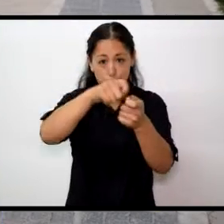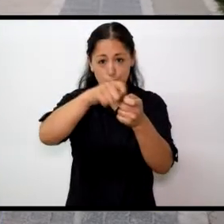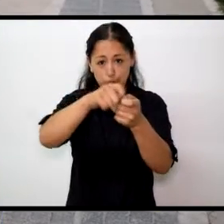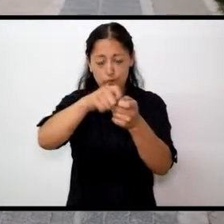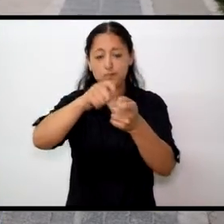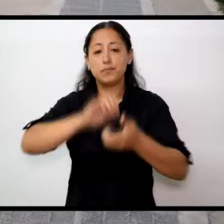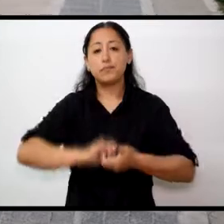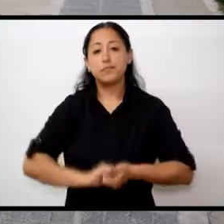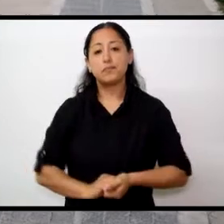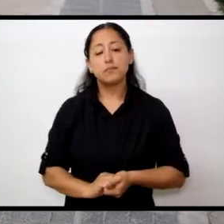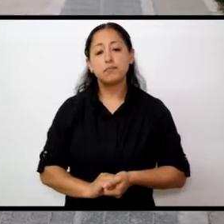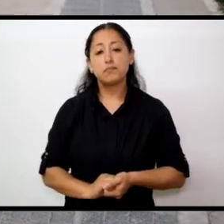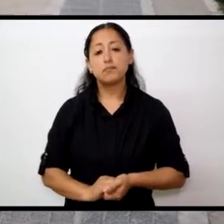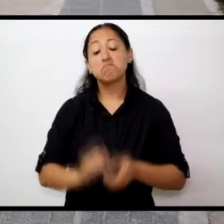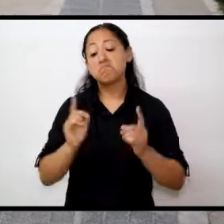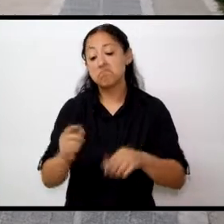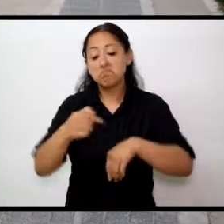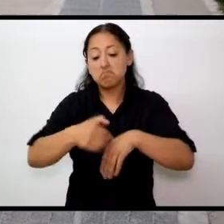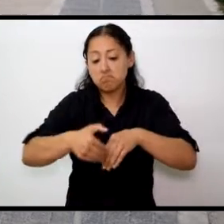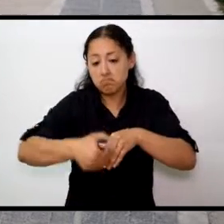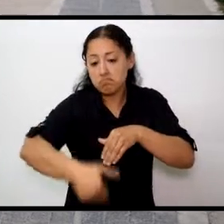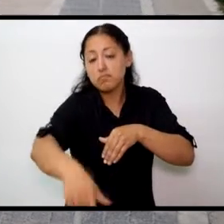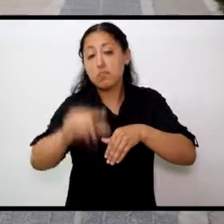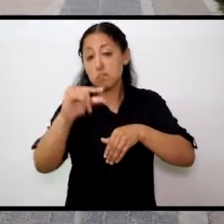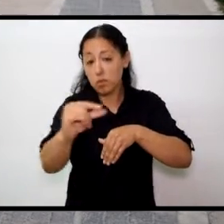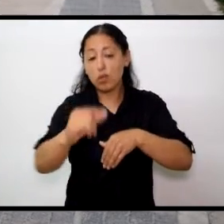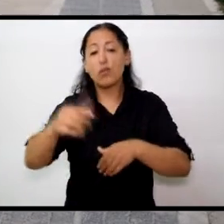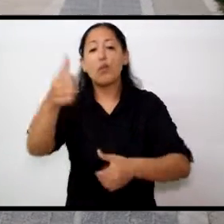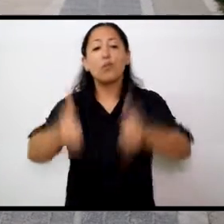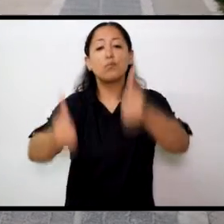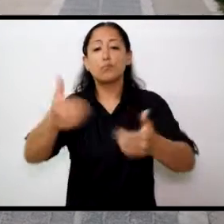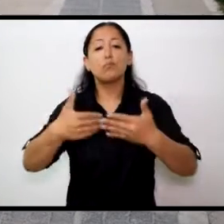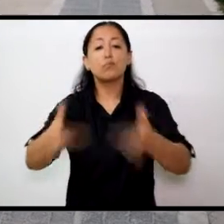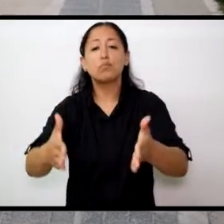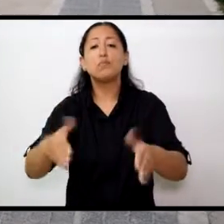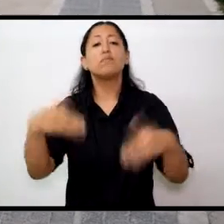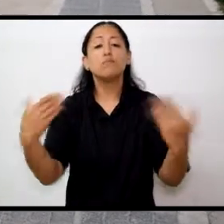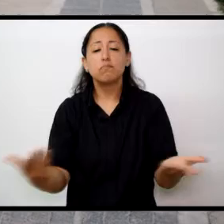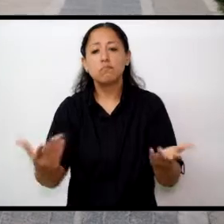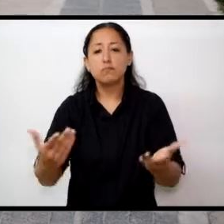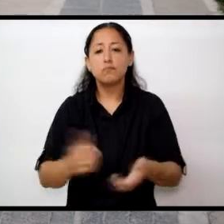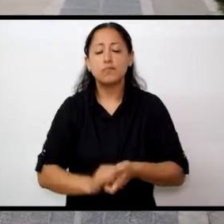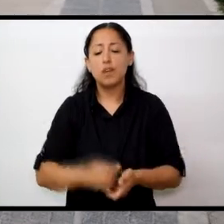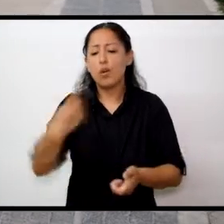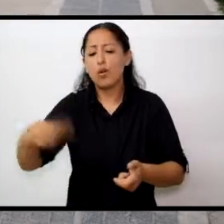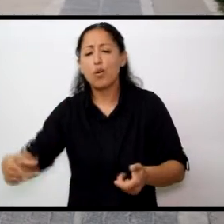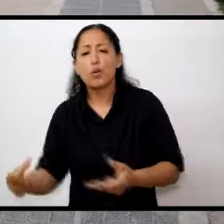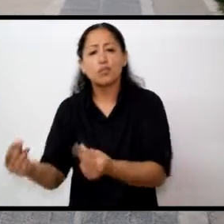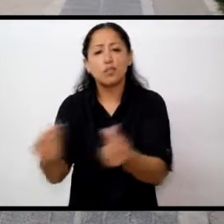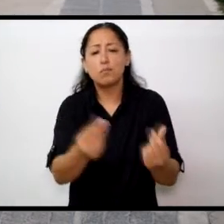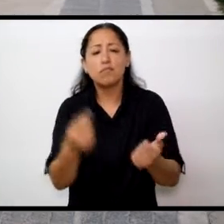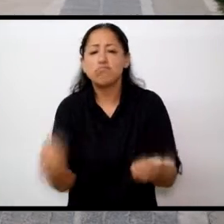llamando ya a licitación para la compra de hierro y hormigón para la parte de arriba. Así que